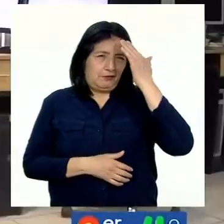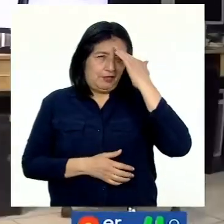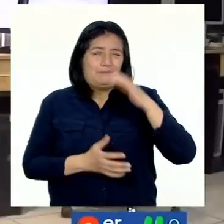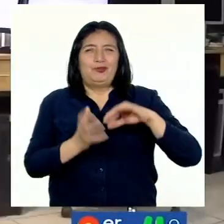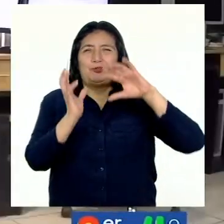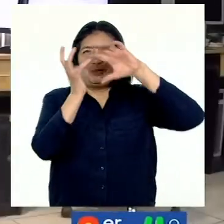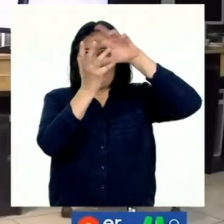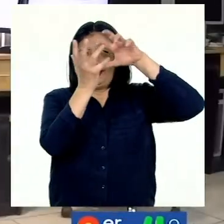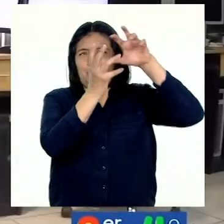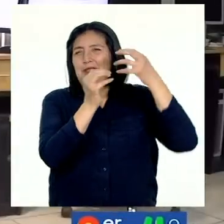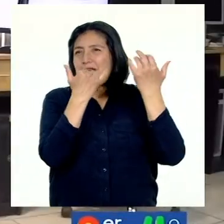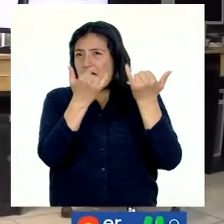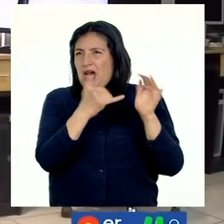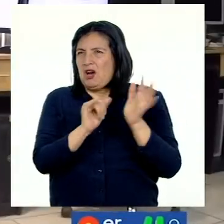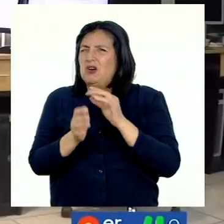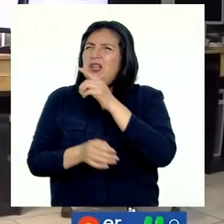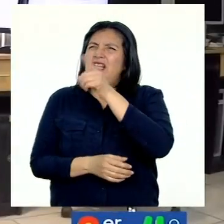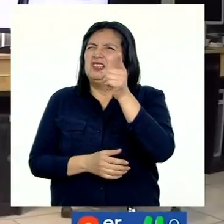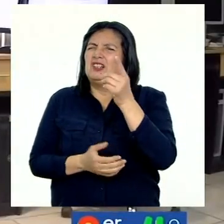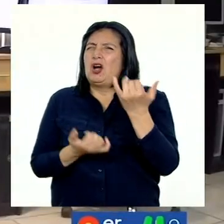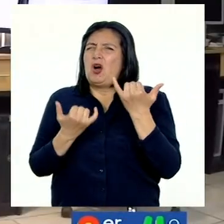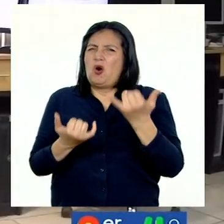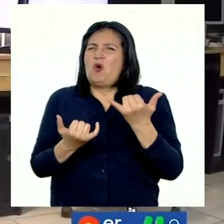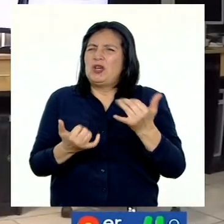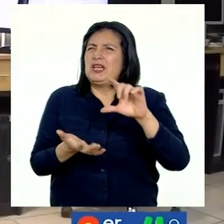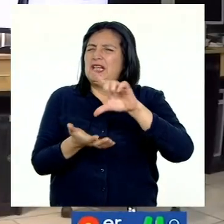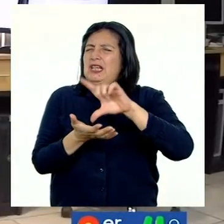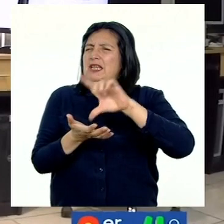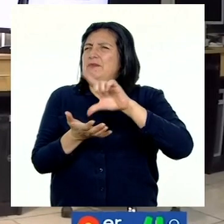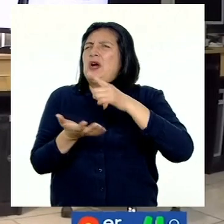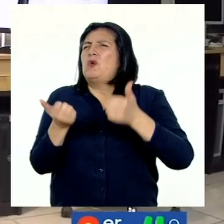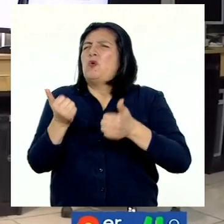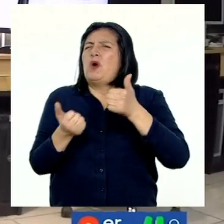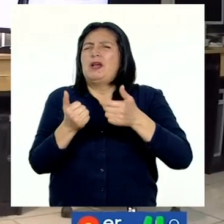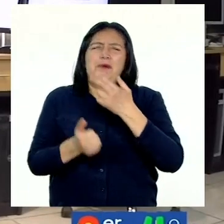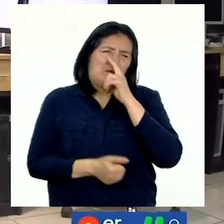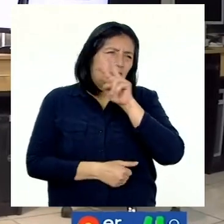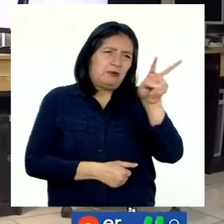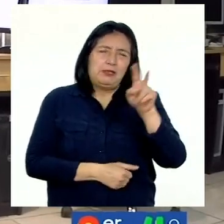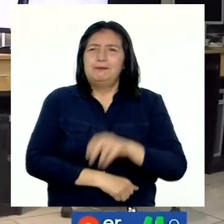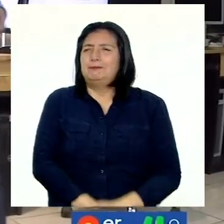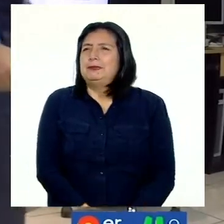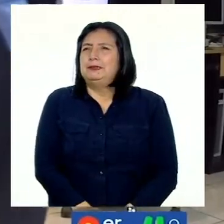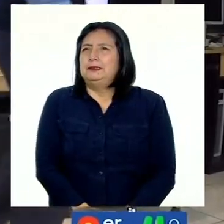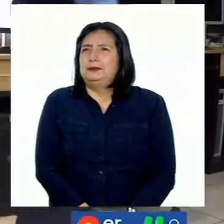nubes. Vamos a ir a ver qué tipo de nubes se forman el día de hoy en Lima. A ver, vamos. Acompáñame, vamos.